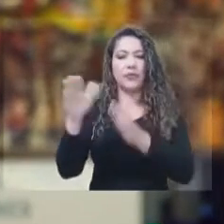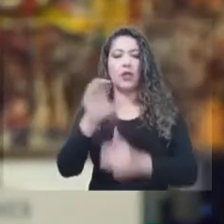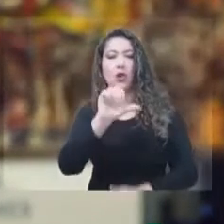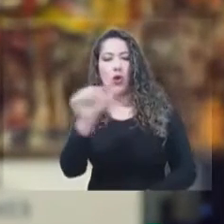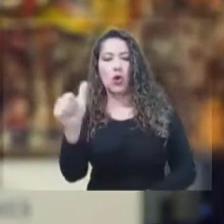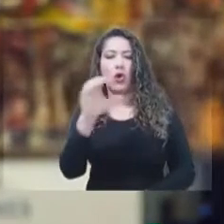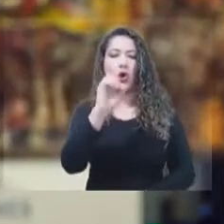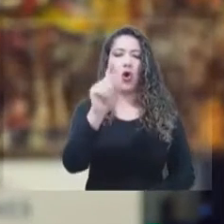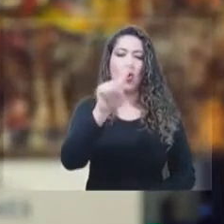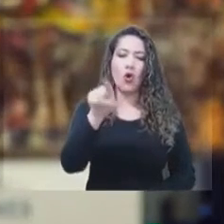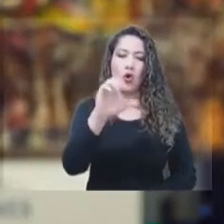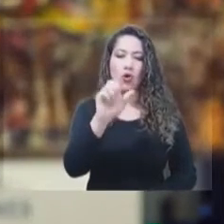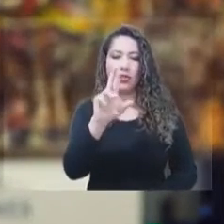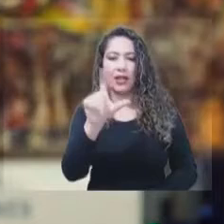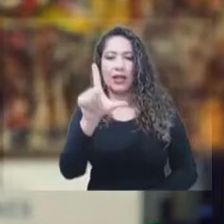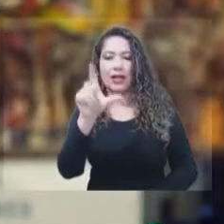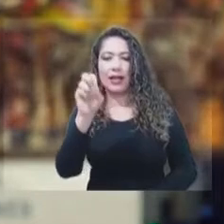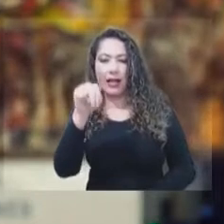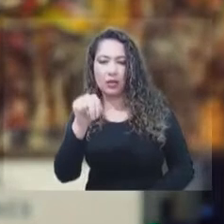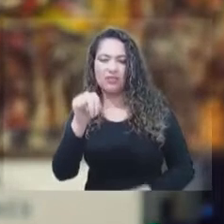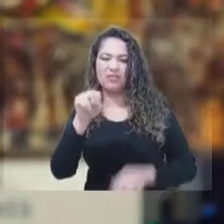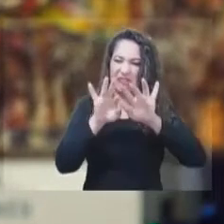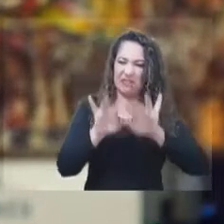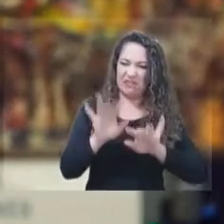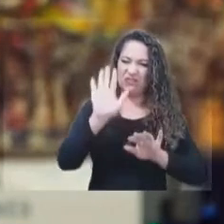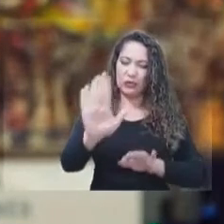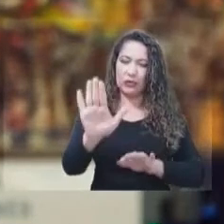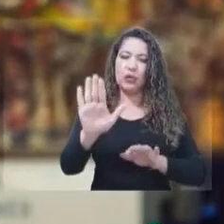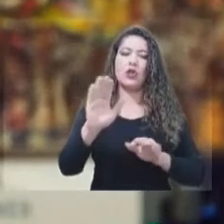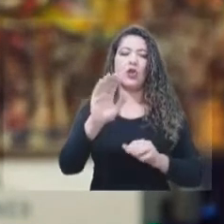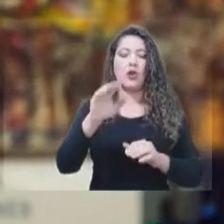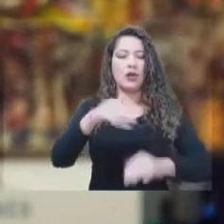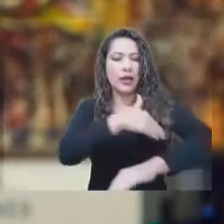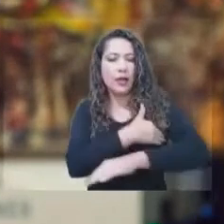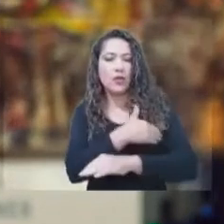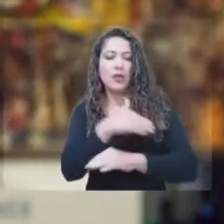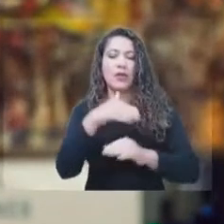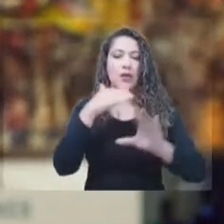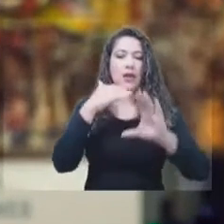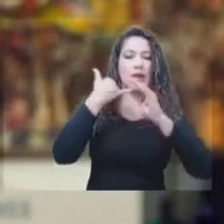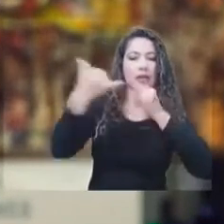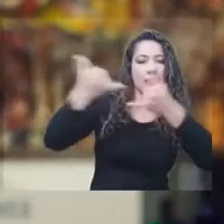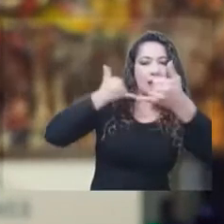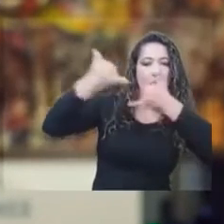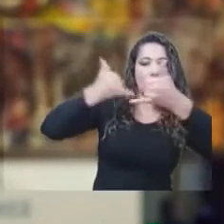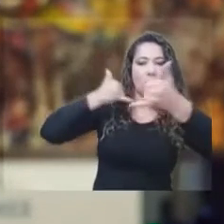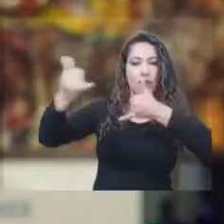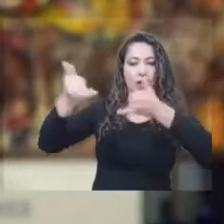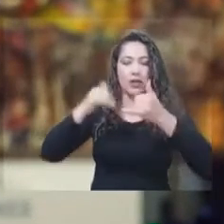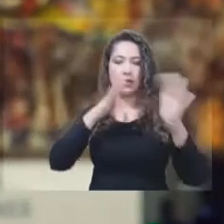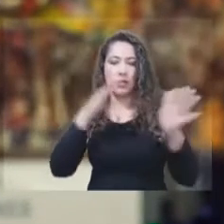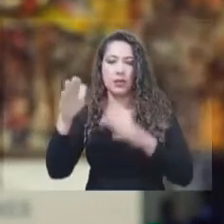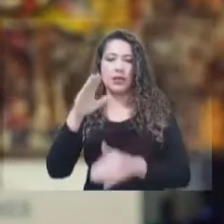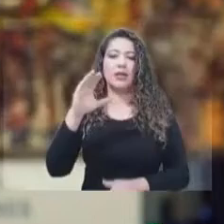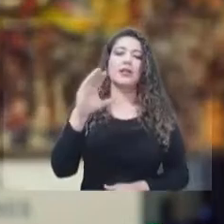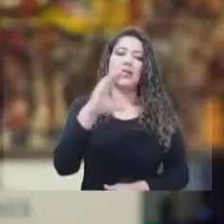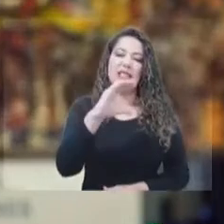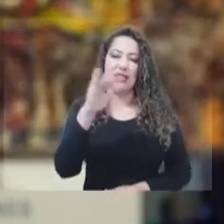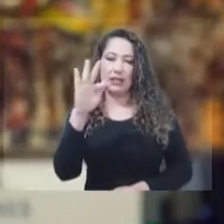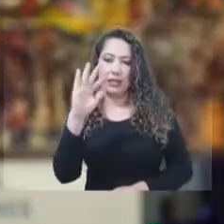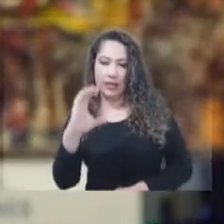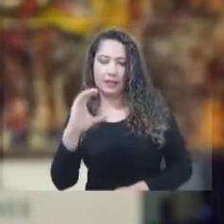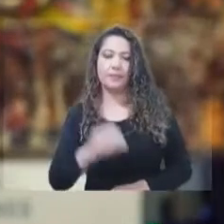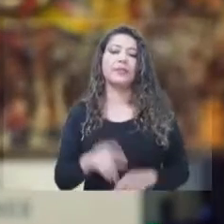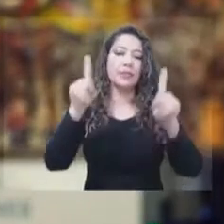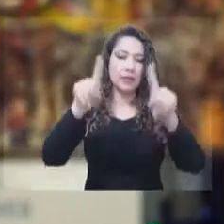ejecutivo de la Comisión Interamericana de Telecomunicaciones, CITEL. De la misma manera a Miguel Felipe Anzola, nuestro